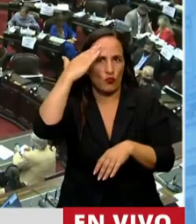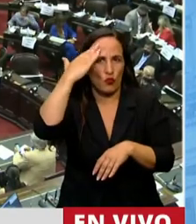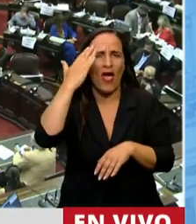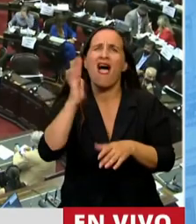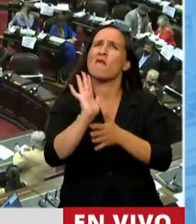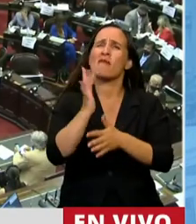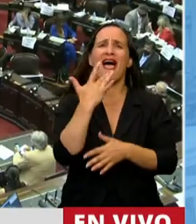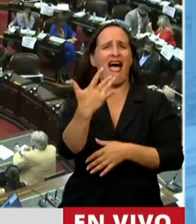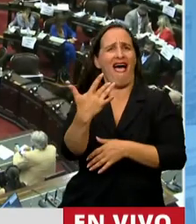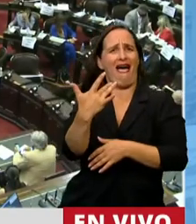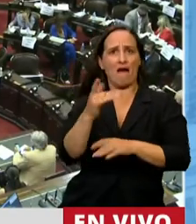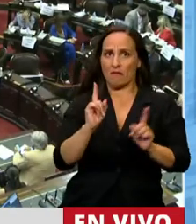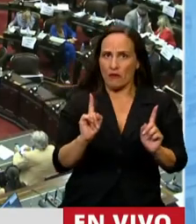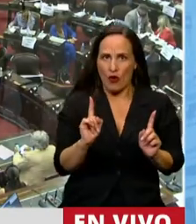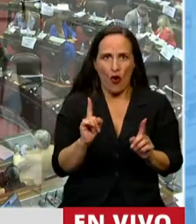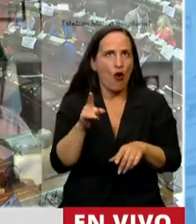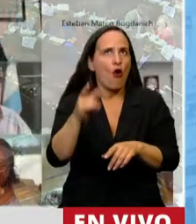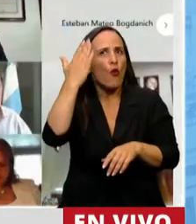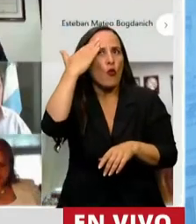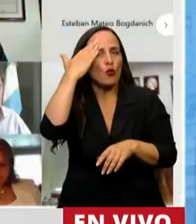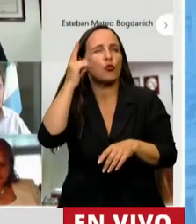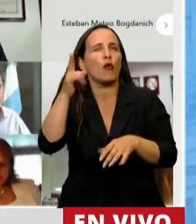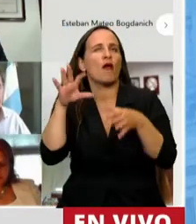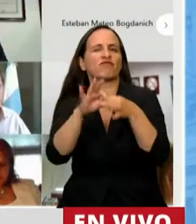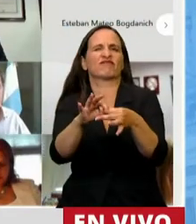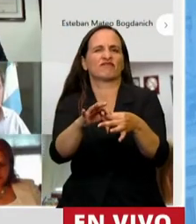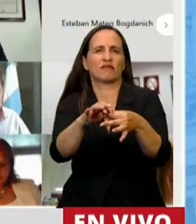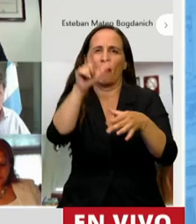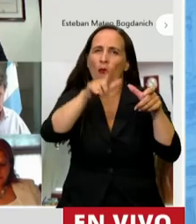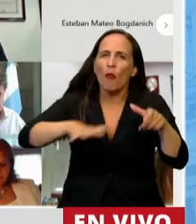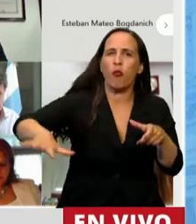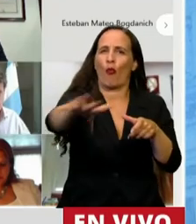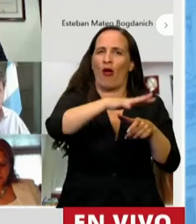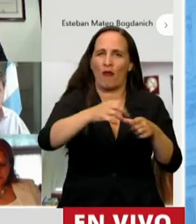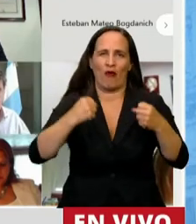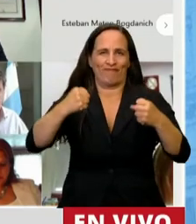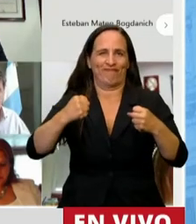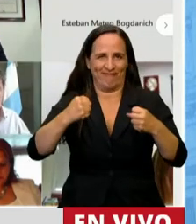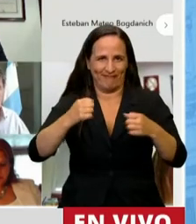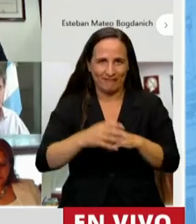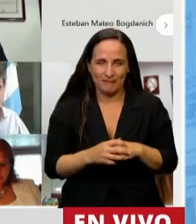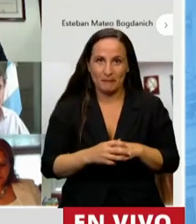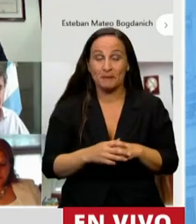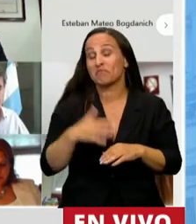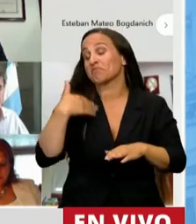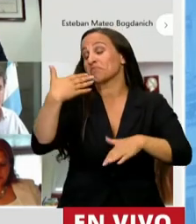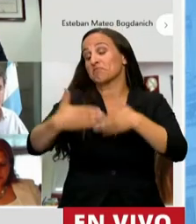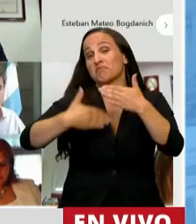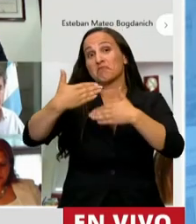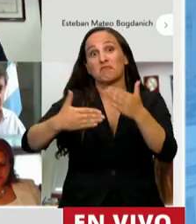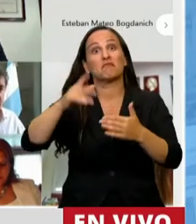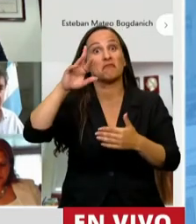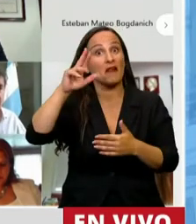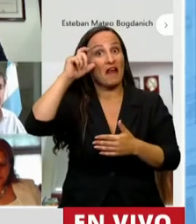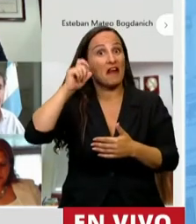adorno, sino un alimento esencial del espíritu de un pueblo. Años después, Regina Pacini, acompañada por el